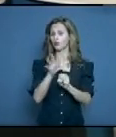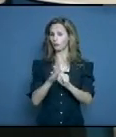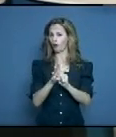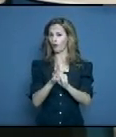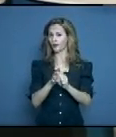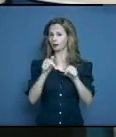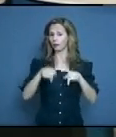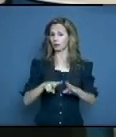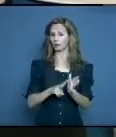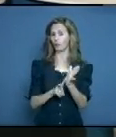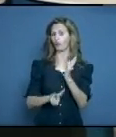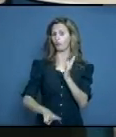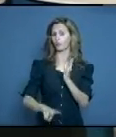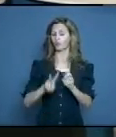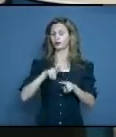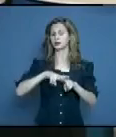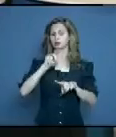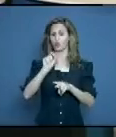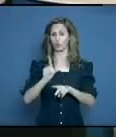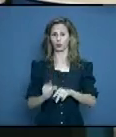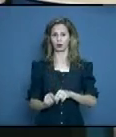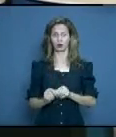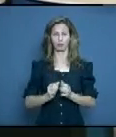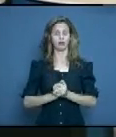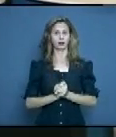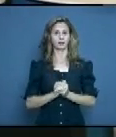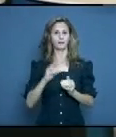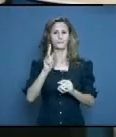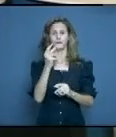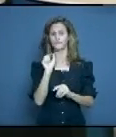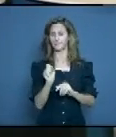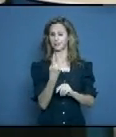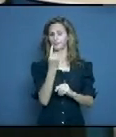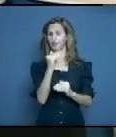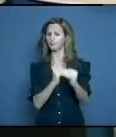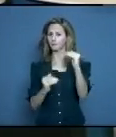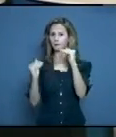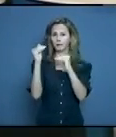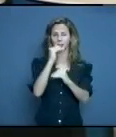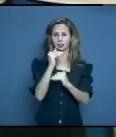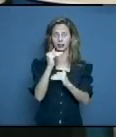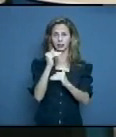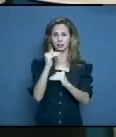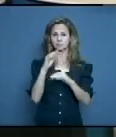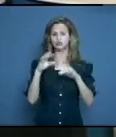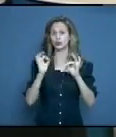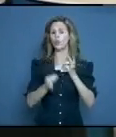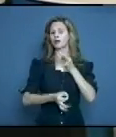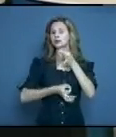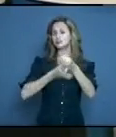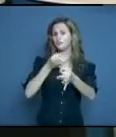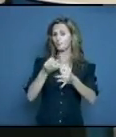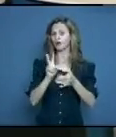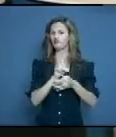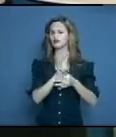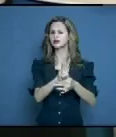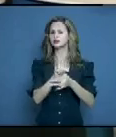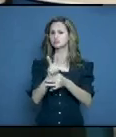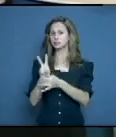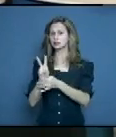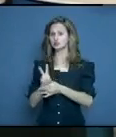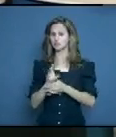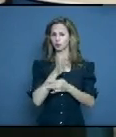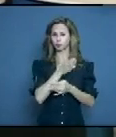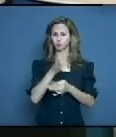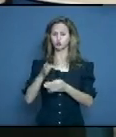nuestra provincia de Holguín, dada por el primer ministro de la República, compañero Manuel Marrero Cruz, en una visita de trabajo que también contó con la